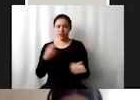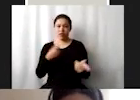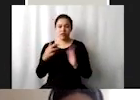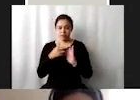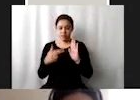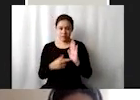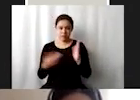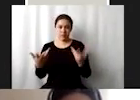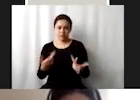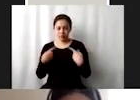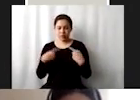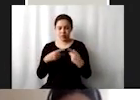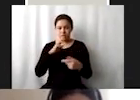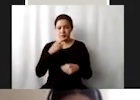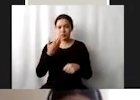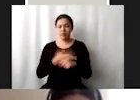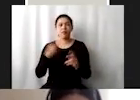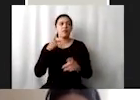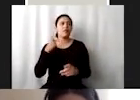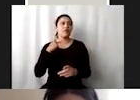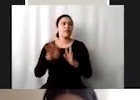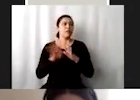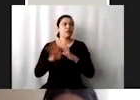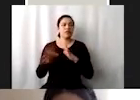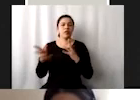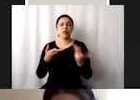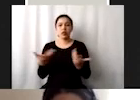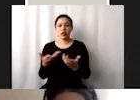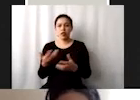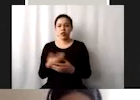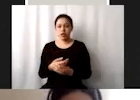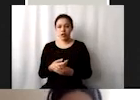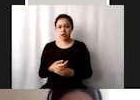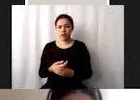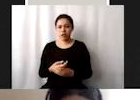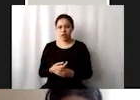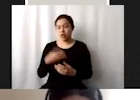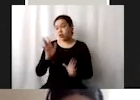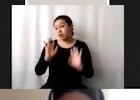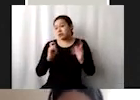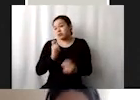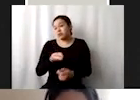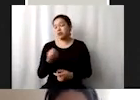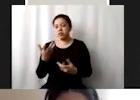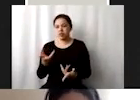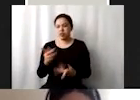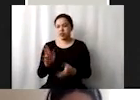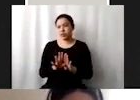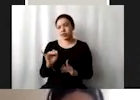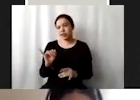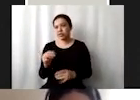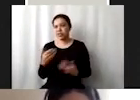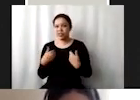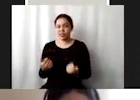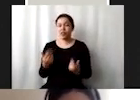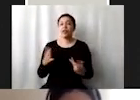personas aplicación de políticas migratorias planificadas y bien gestionadas lo que sea que eso signifique que es muy ambiguo y más porque todo